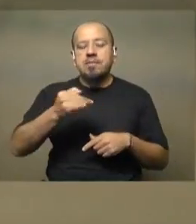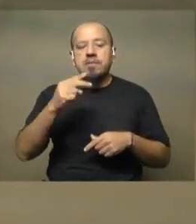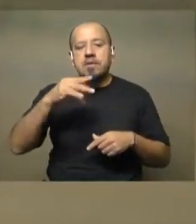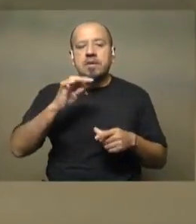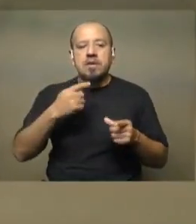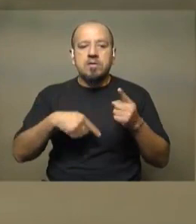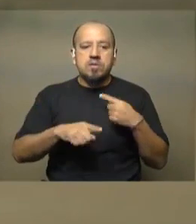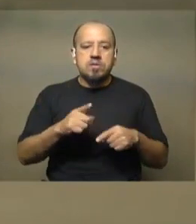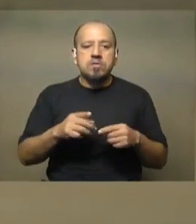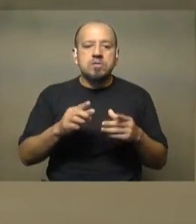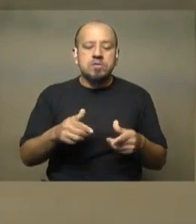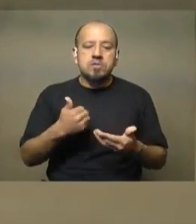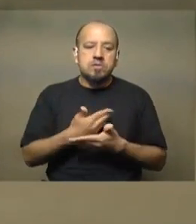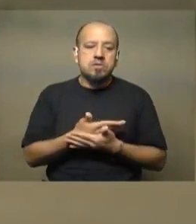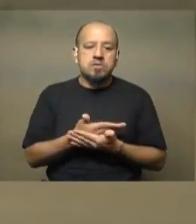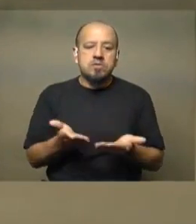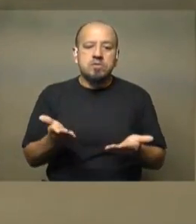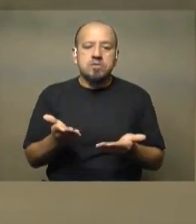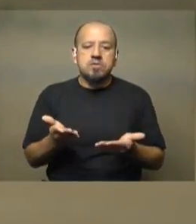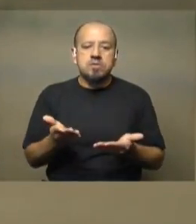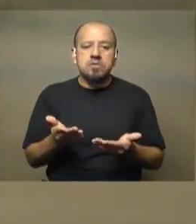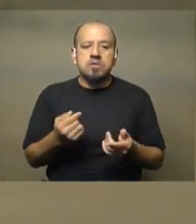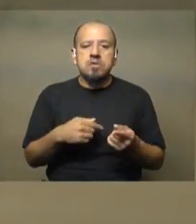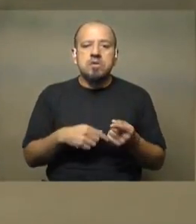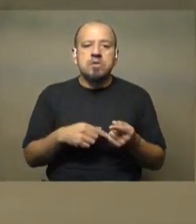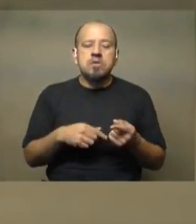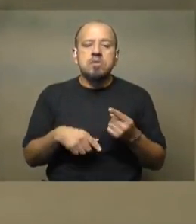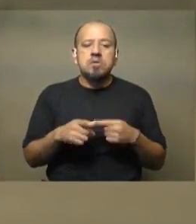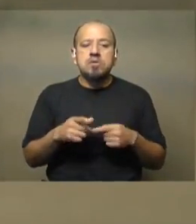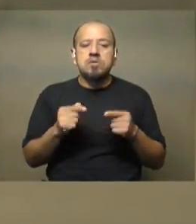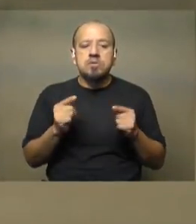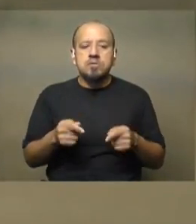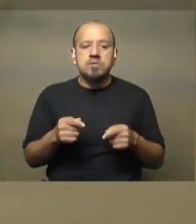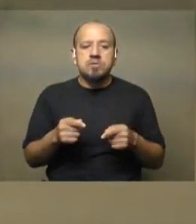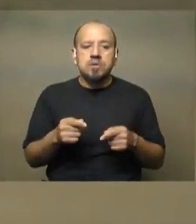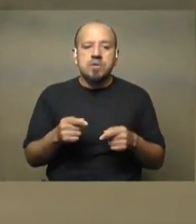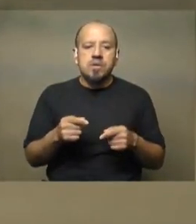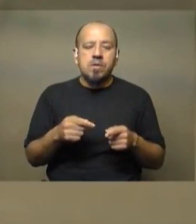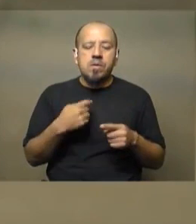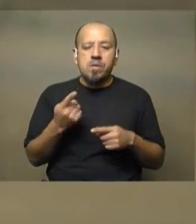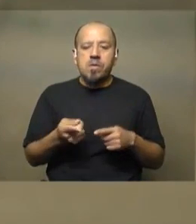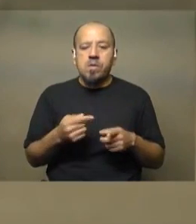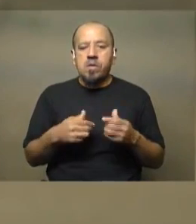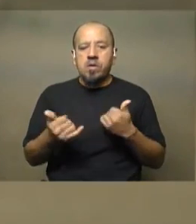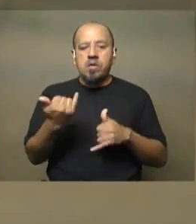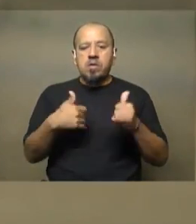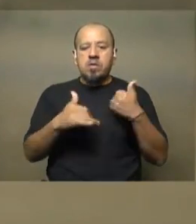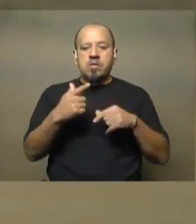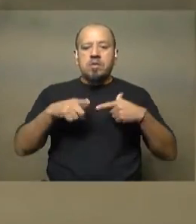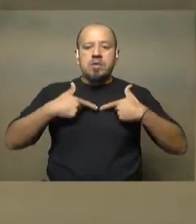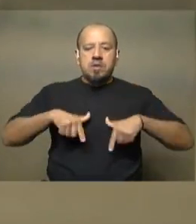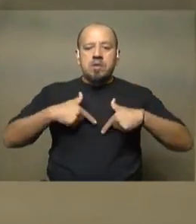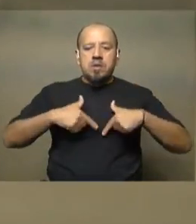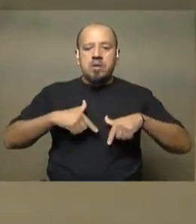fueron puestos a disposición de inmediato. A partir de ahí, junto con otras fuentes de información que el Ministerio